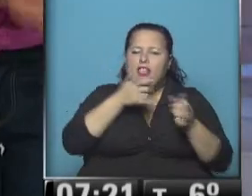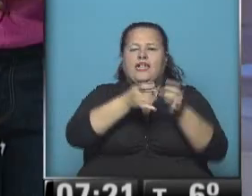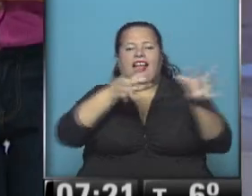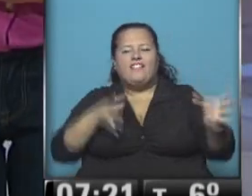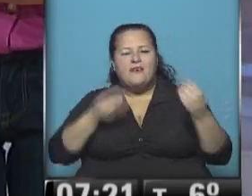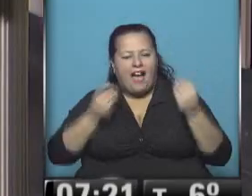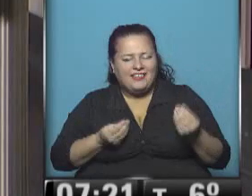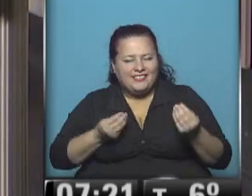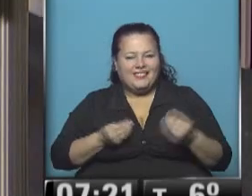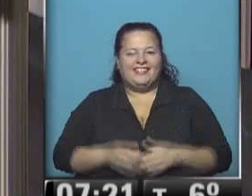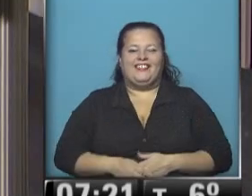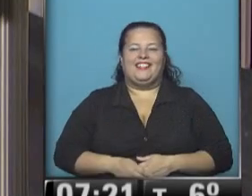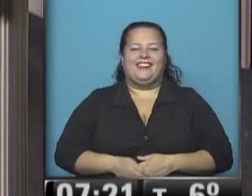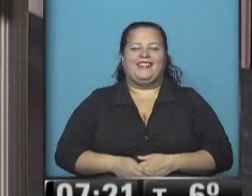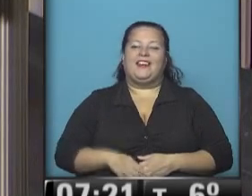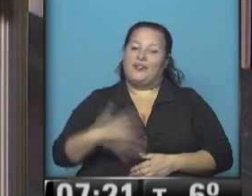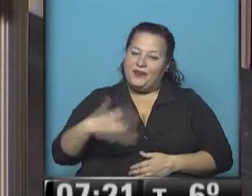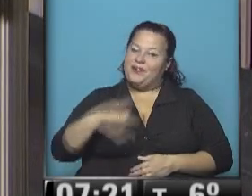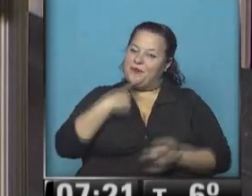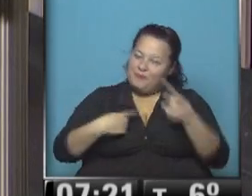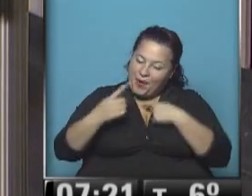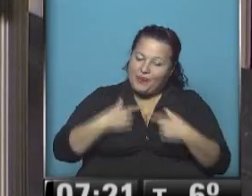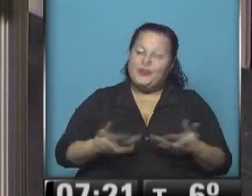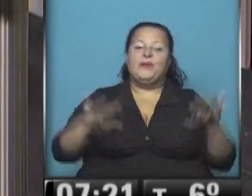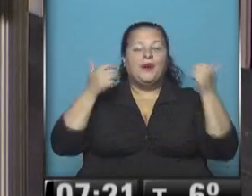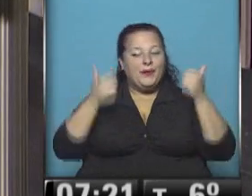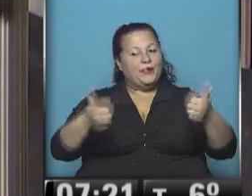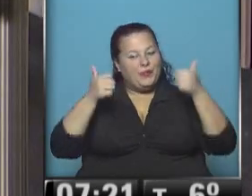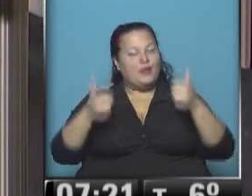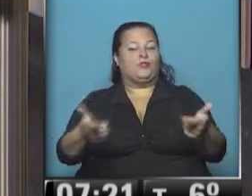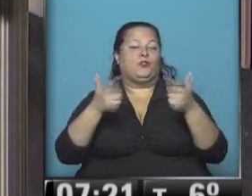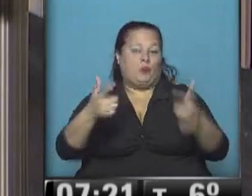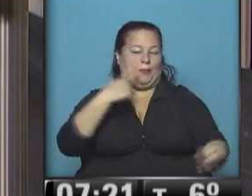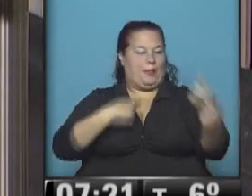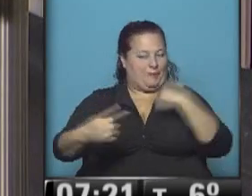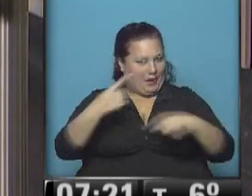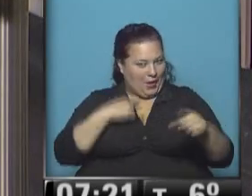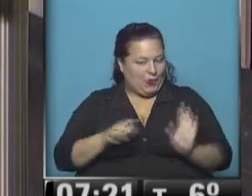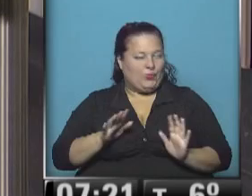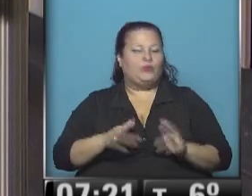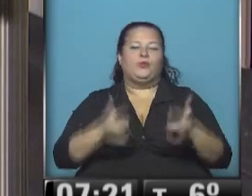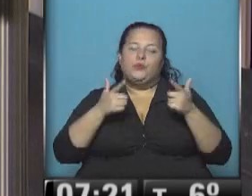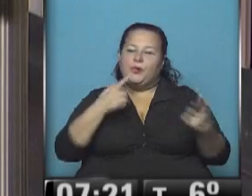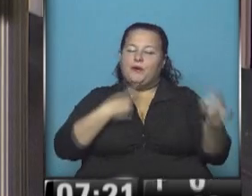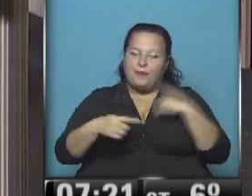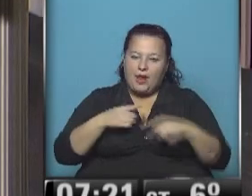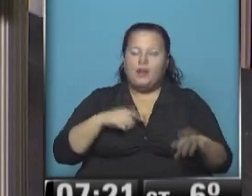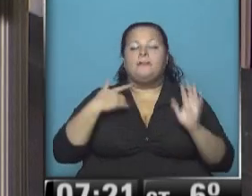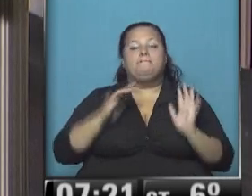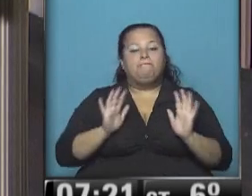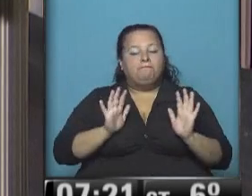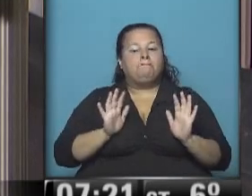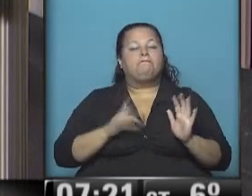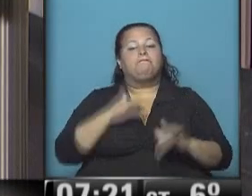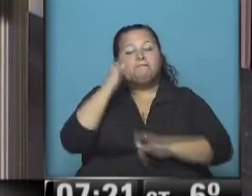Tafí del Valle? A ver. Qué preguntones, pero qué bien y qué suerte que preguntan. Qué suerte. Esperamos entonces